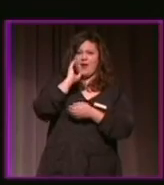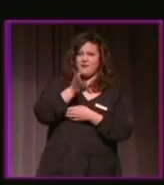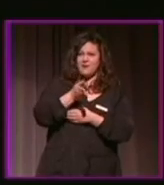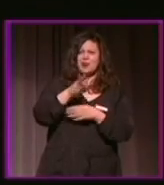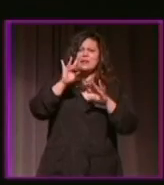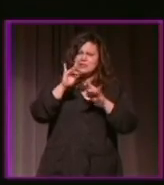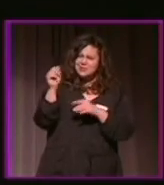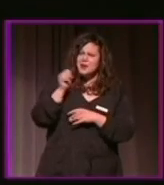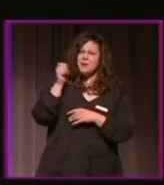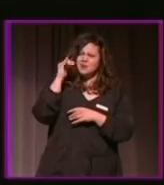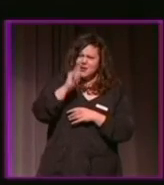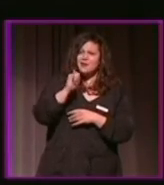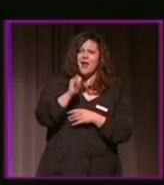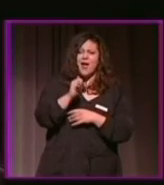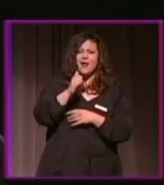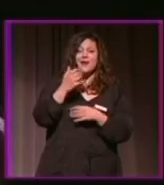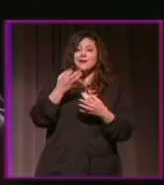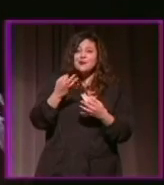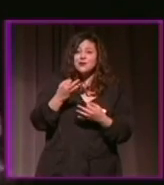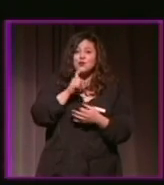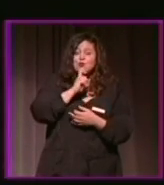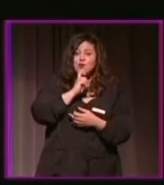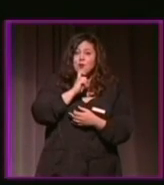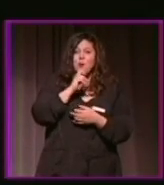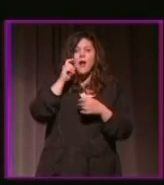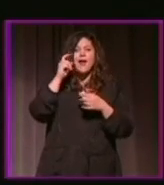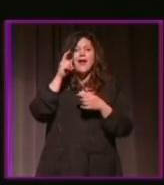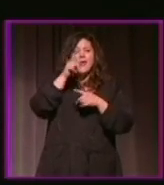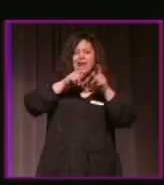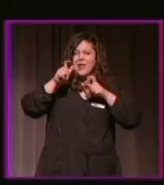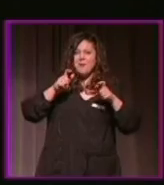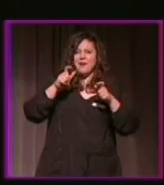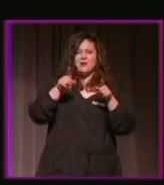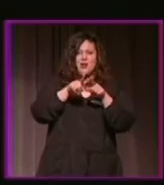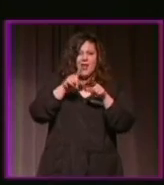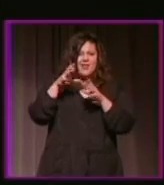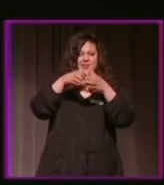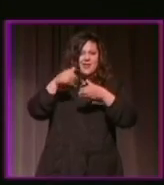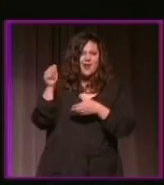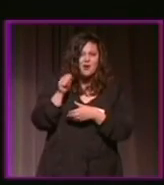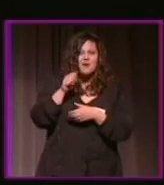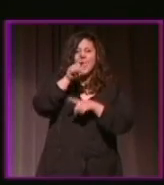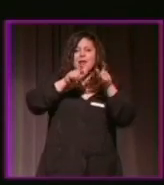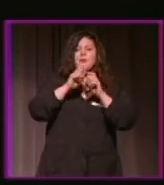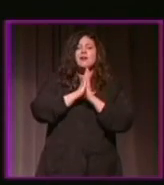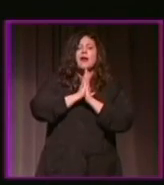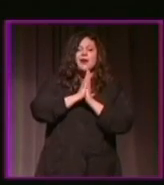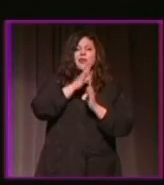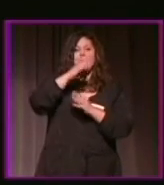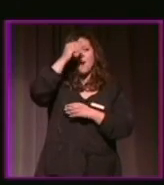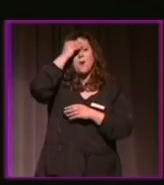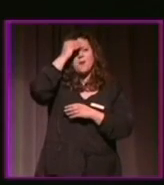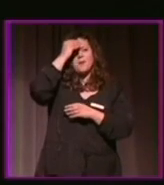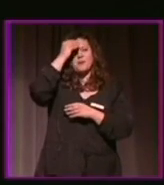Estará en el gesto solidario de las cofradías y de su economato. Estará en la intimidad de quien reza por la memoria del ser querido. O en la